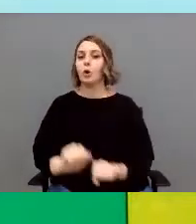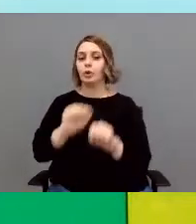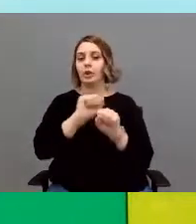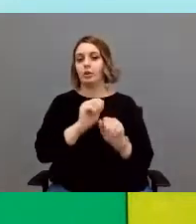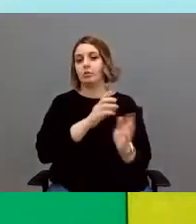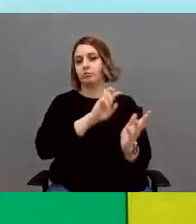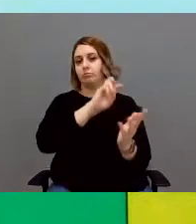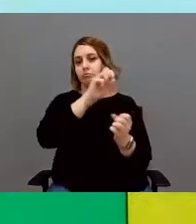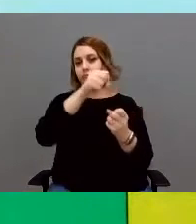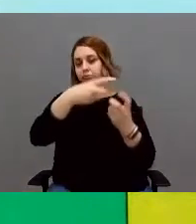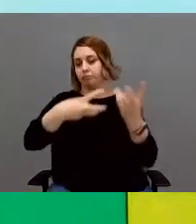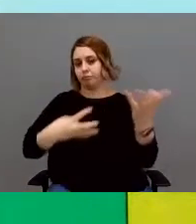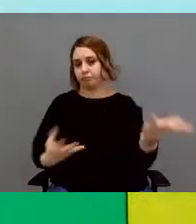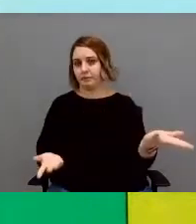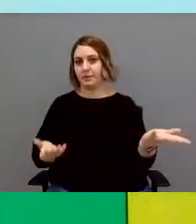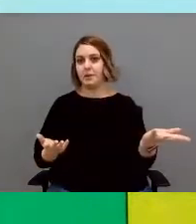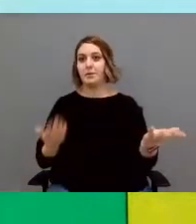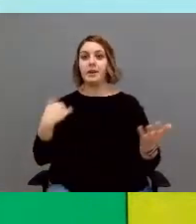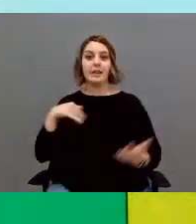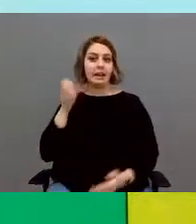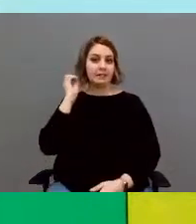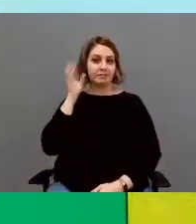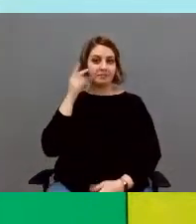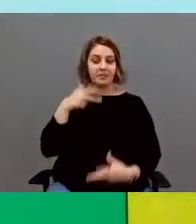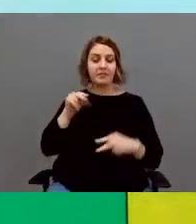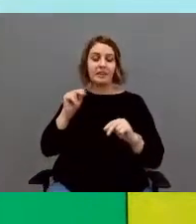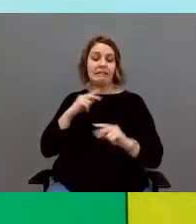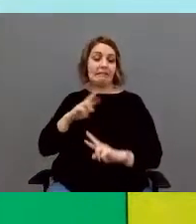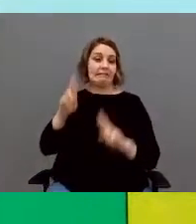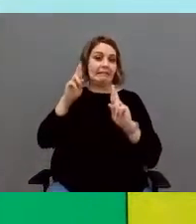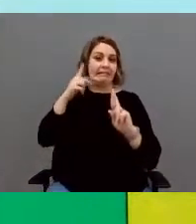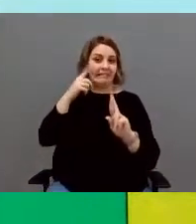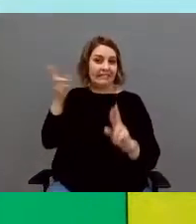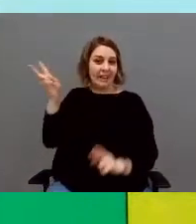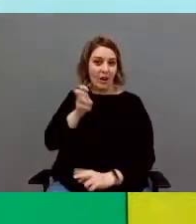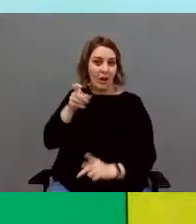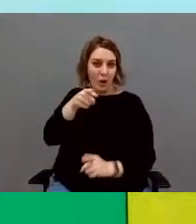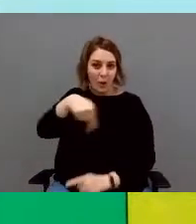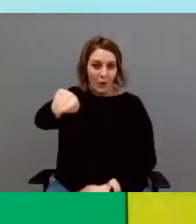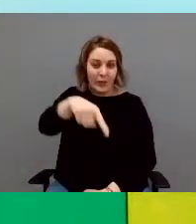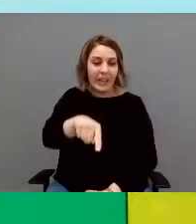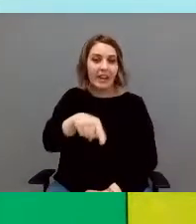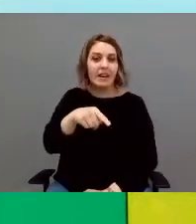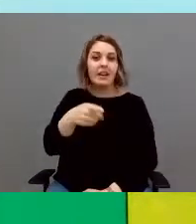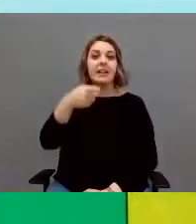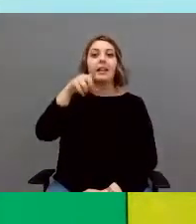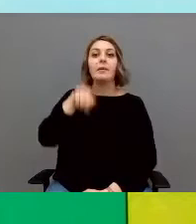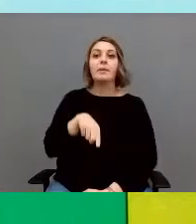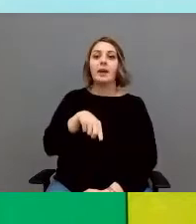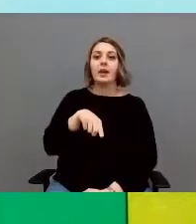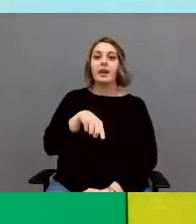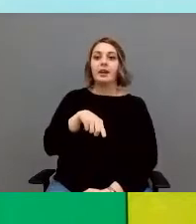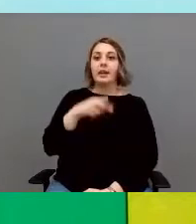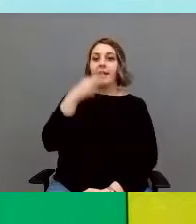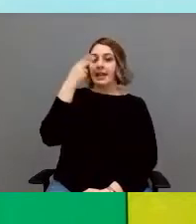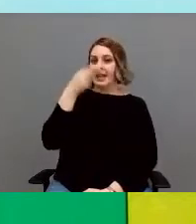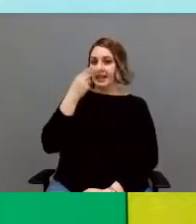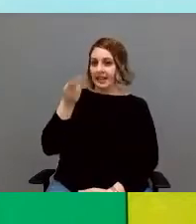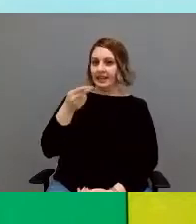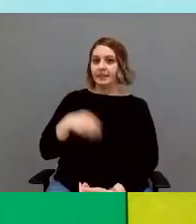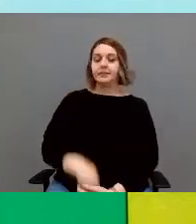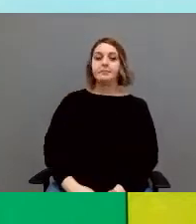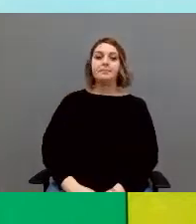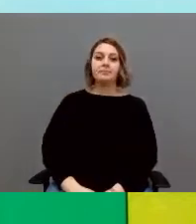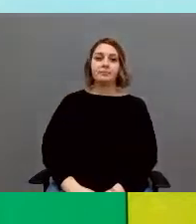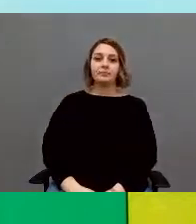Y, bueno, hasta aquí nuestra exposición. Esperamos que os haya servido y que sea de vuestro interés.